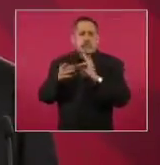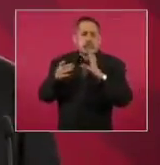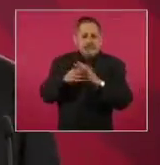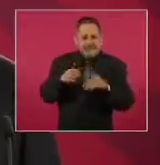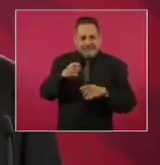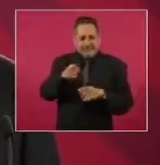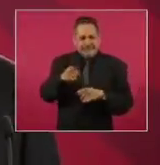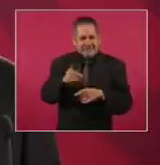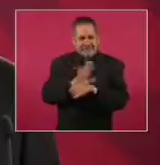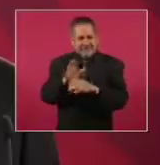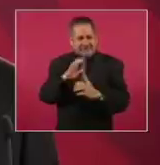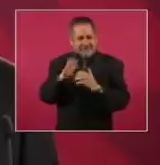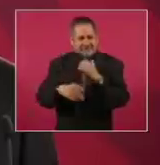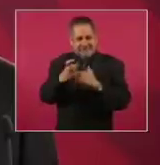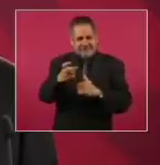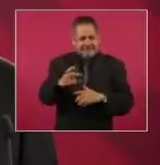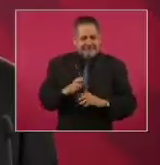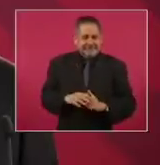Así termina la película.